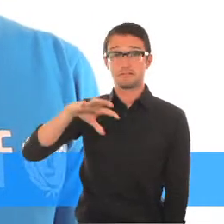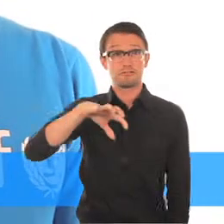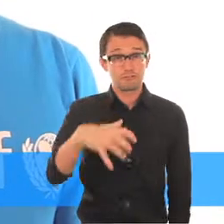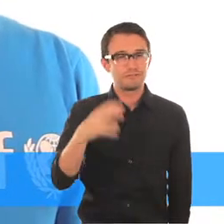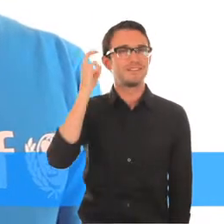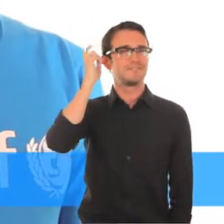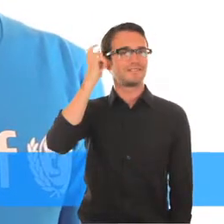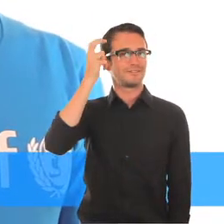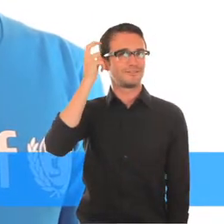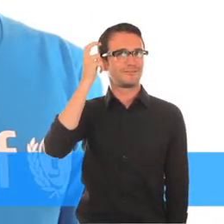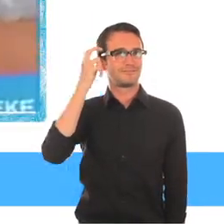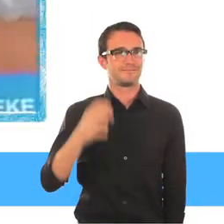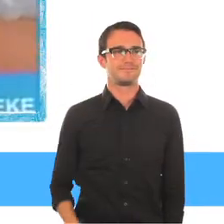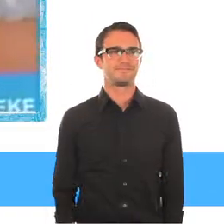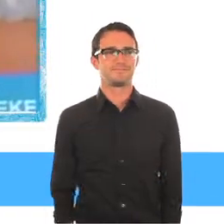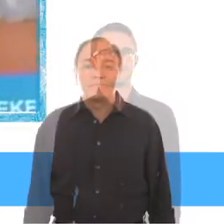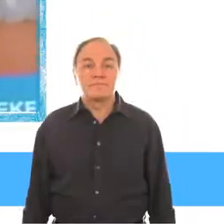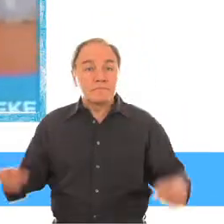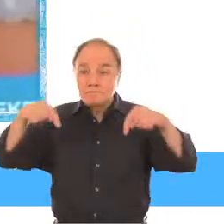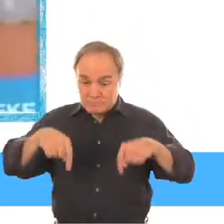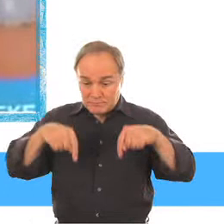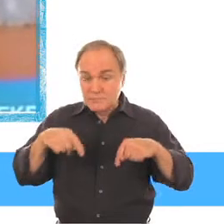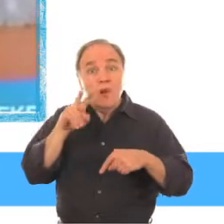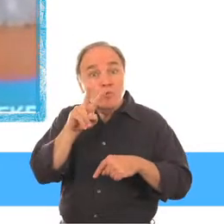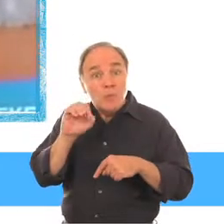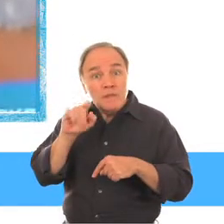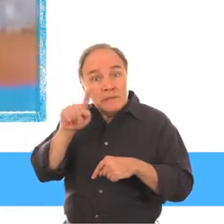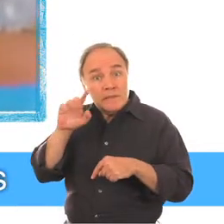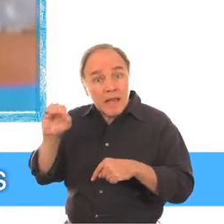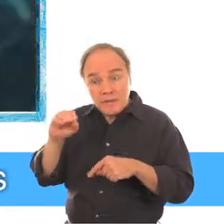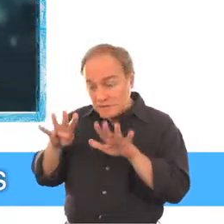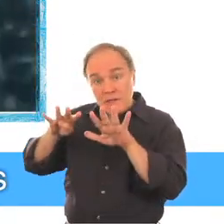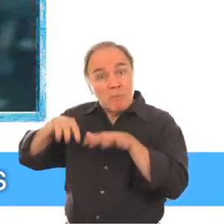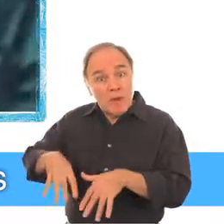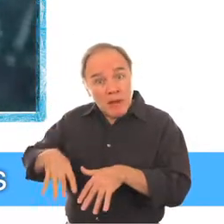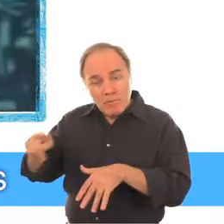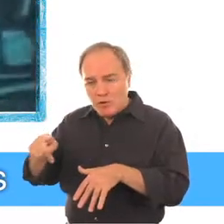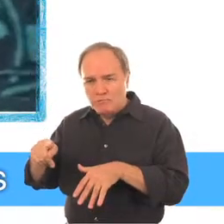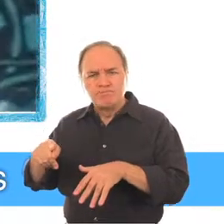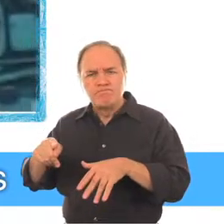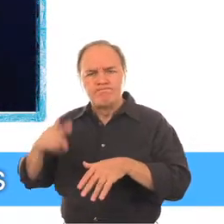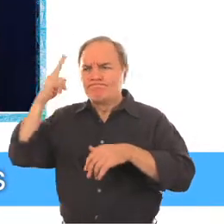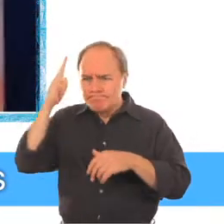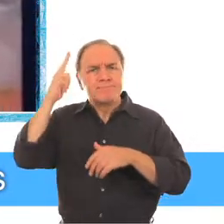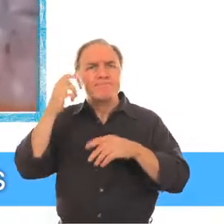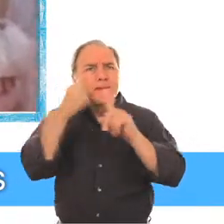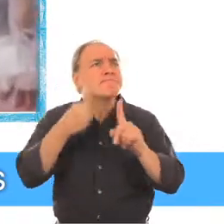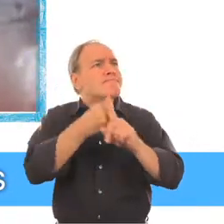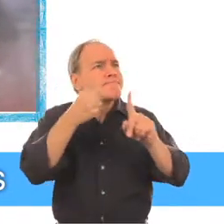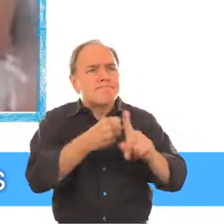De Montenegro Desde el principio de la campaña, en septiembre de 2010, muchos niños que antes eran